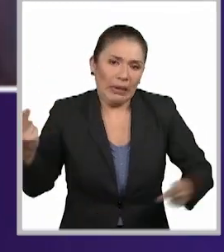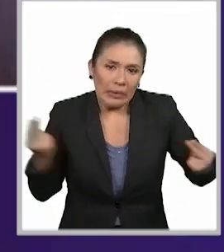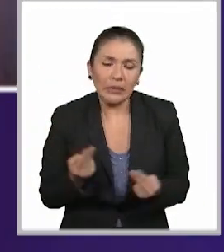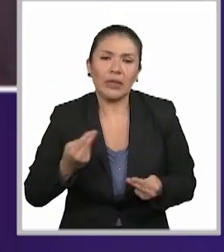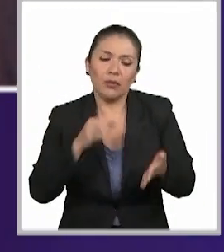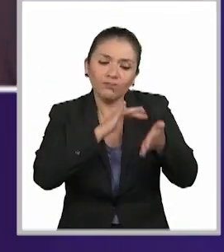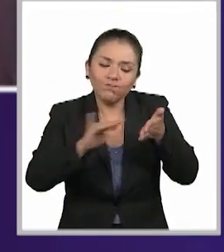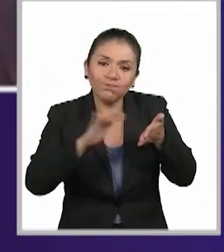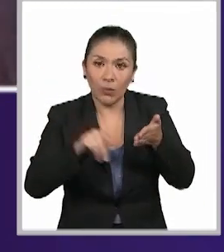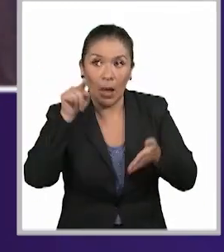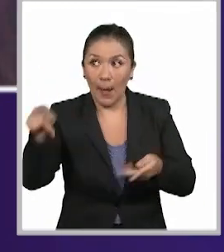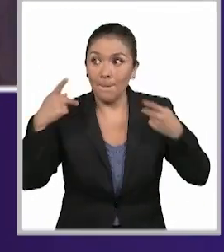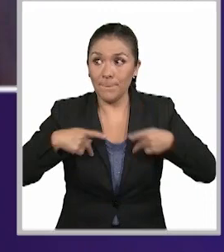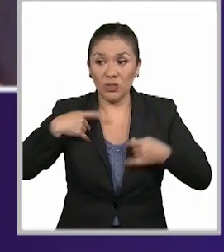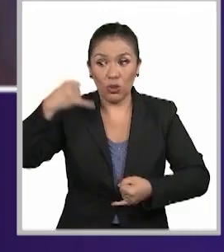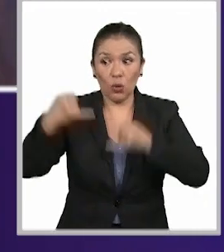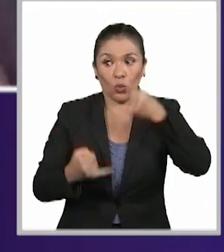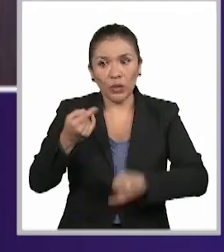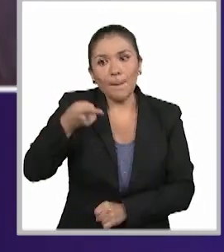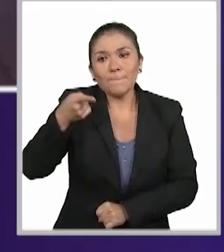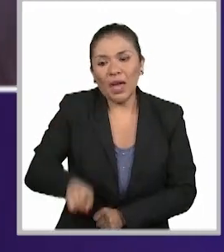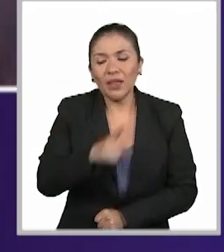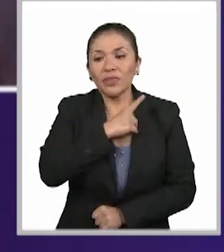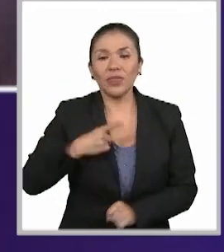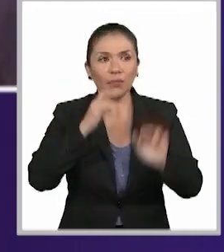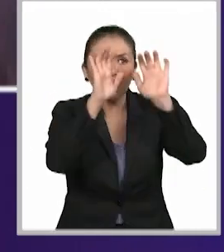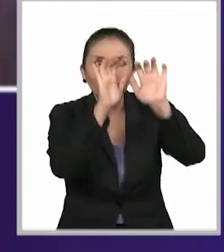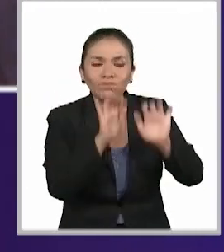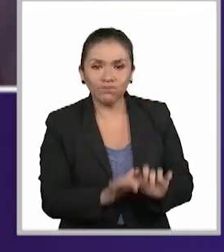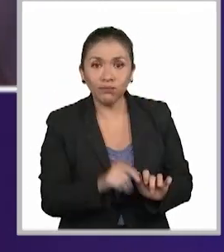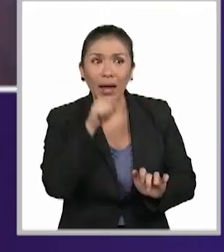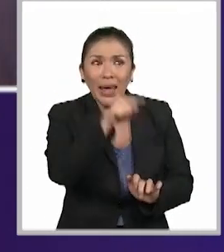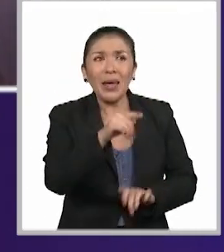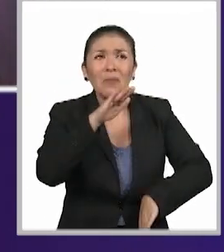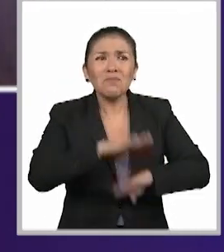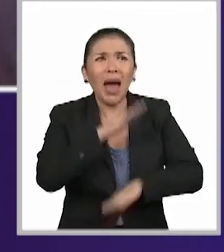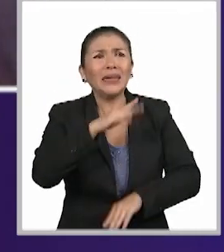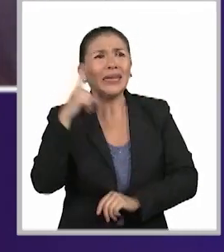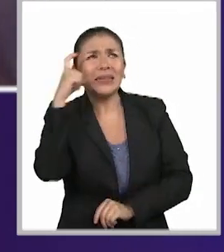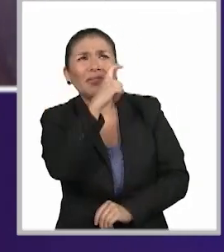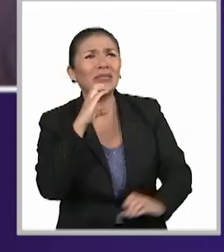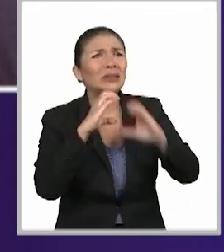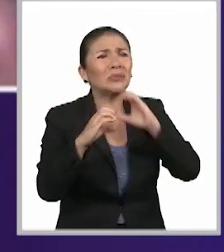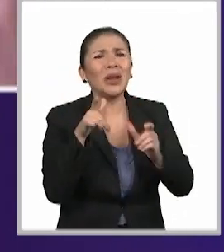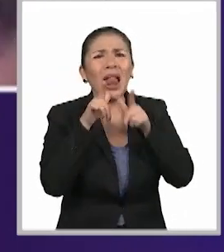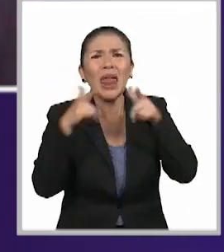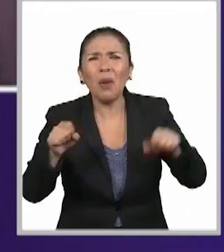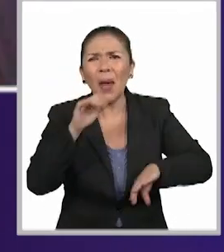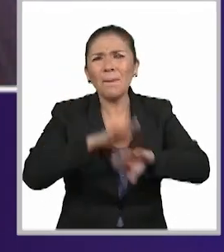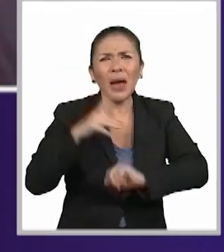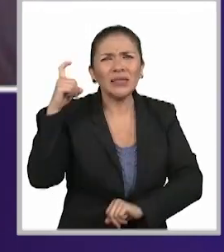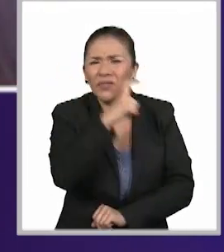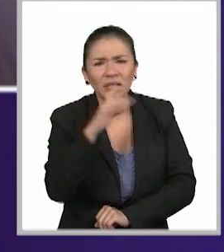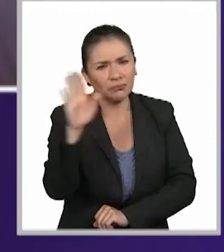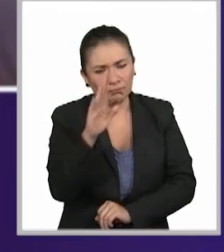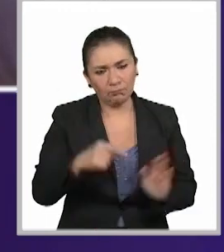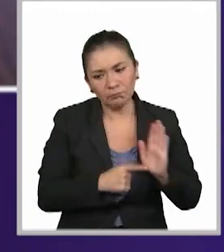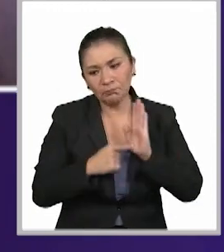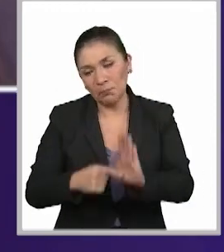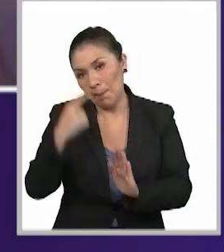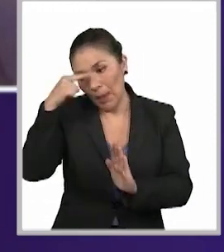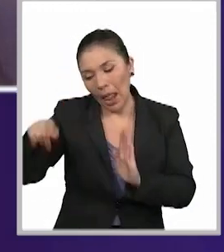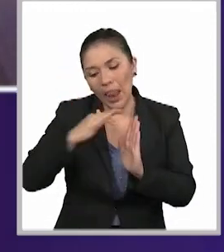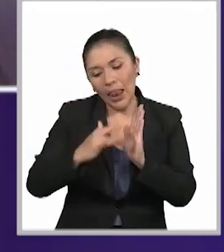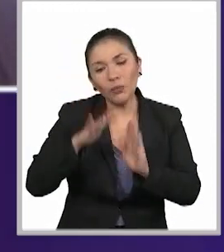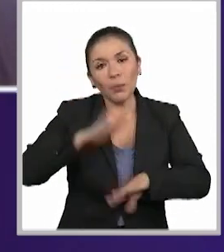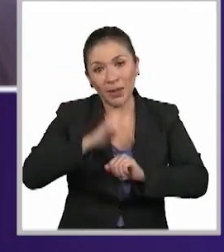de la persona juzgadora emitir esa sentencia de tal manera que no contenga estos obstáculos. Y para esto es para lo que sirve